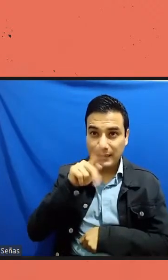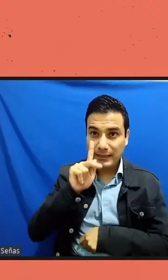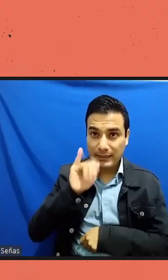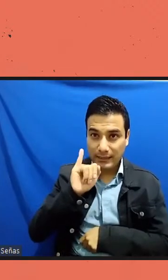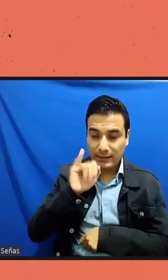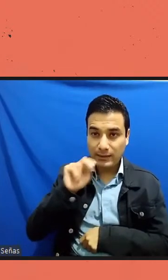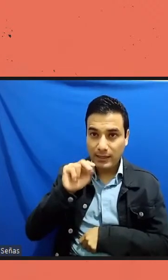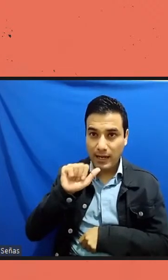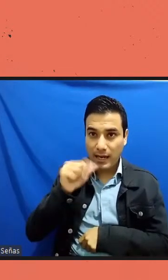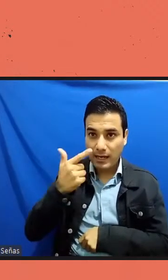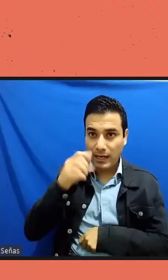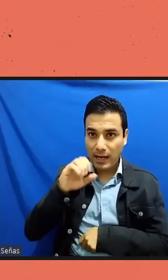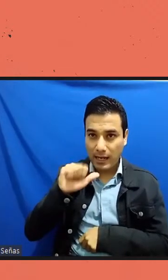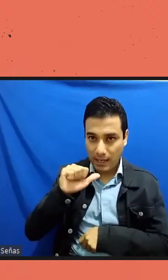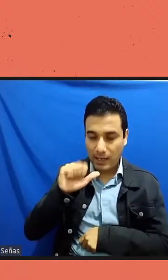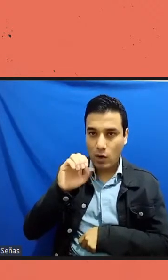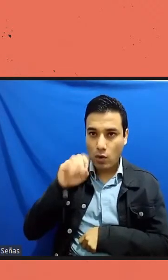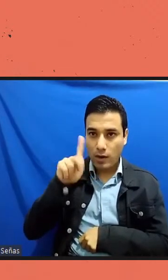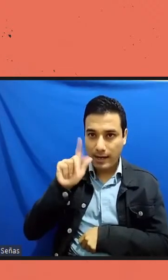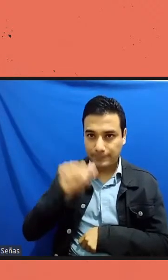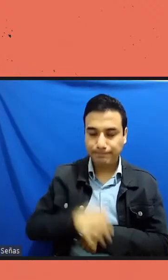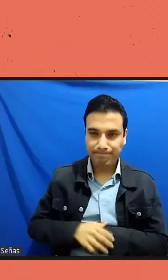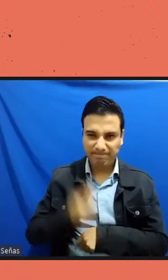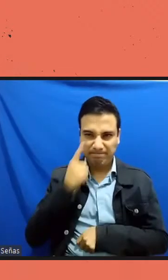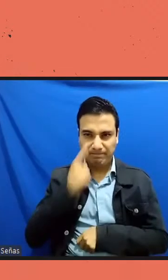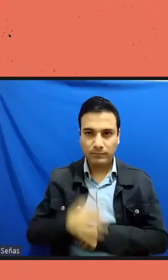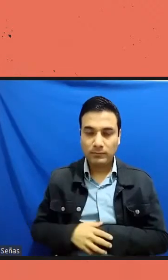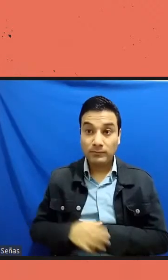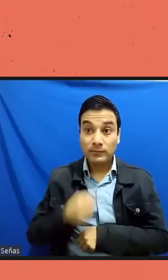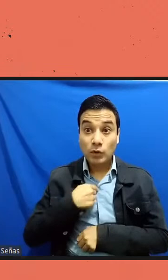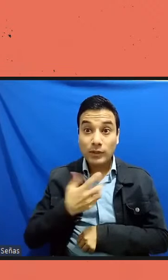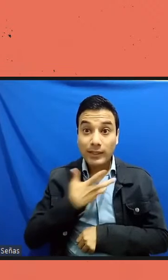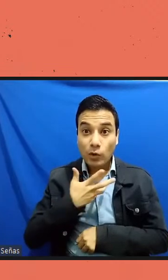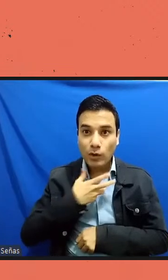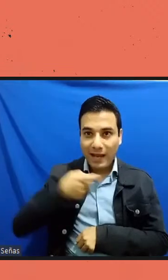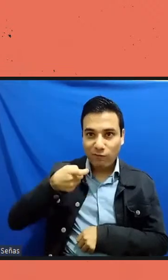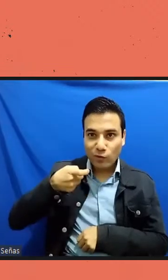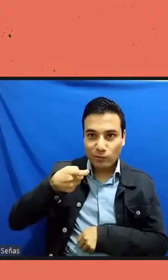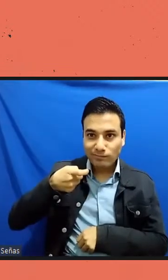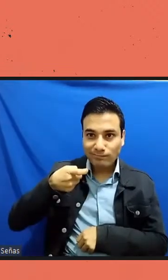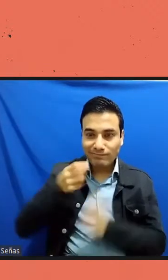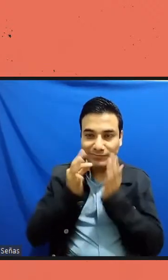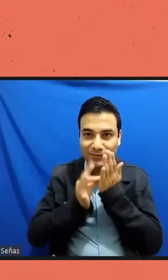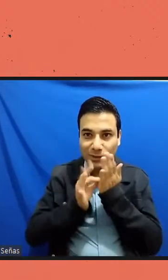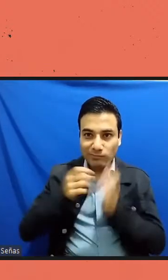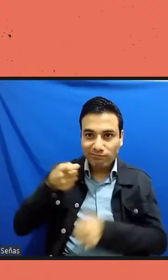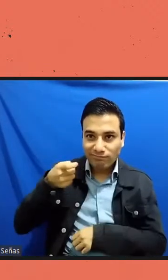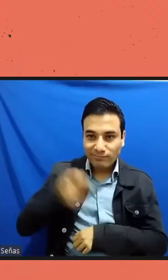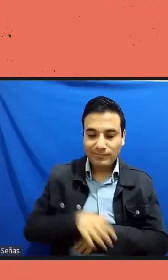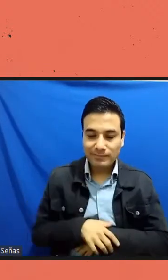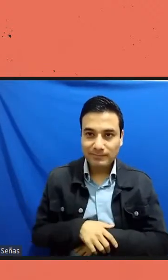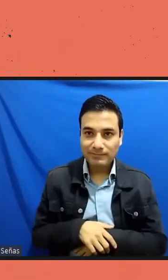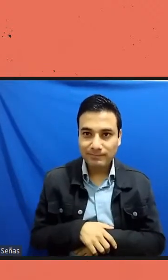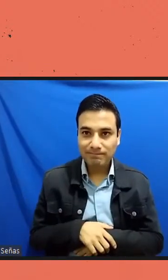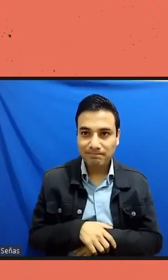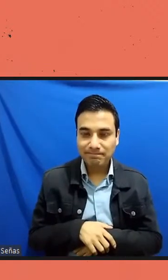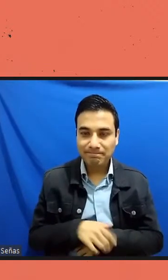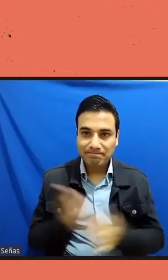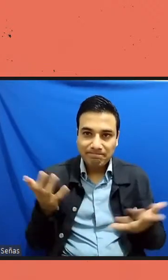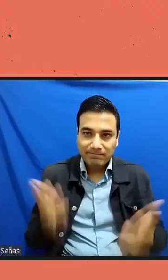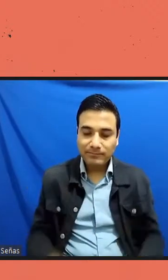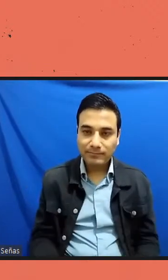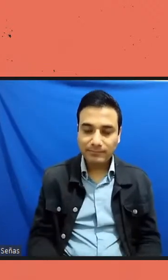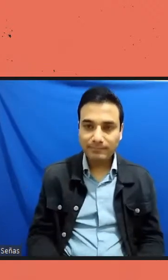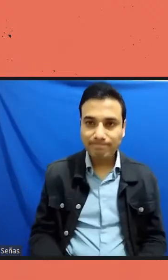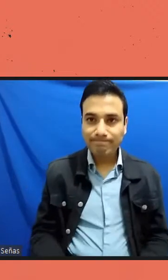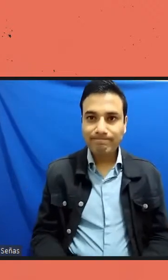comenzar con ella. también llevo un garfio que no se verá en escena salvo la